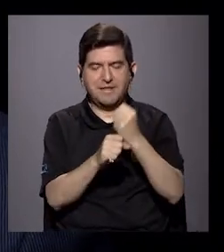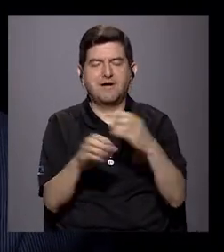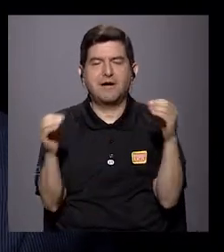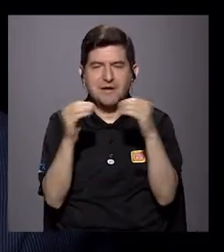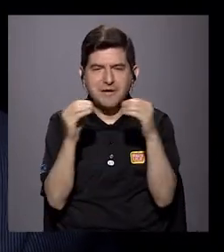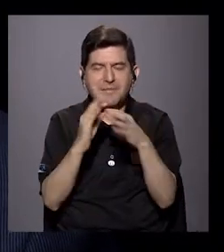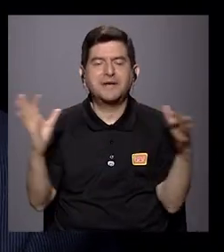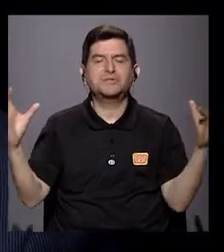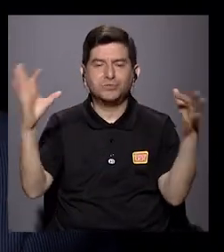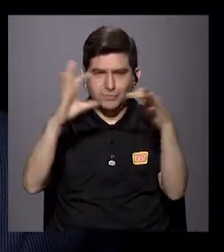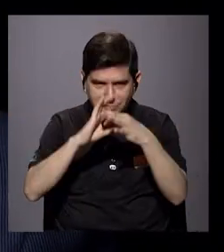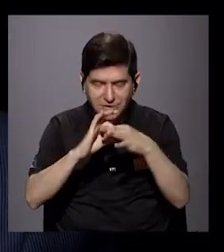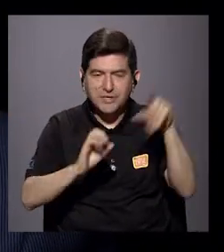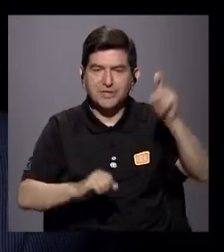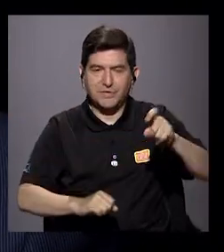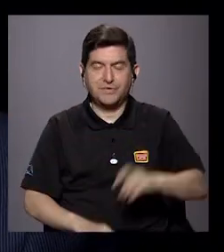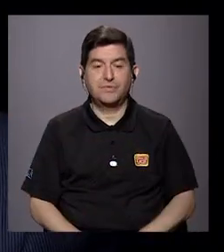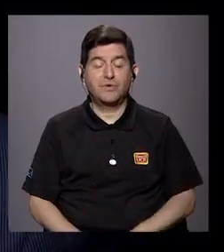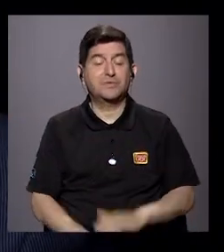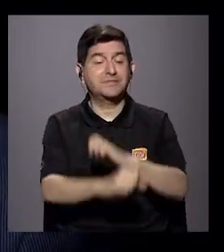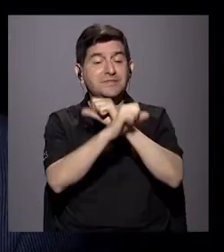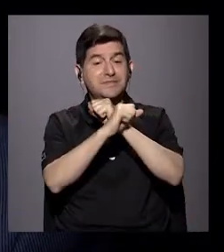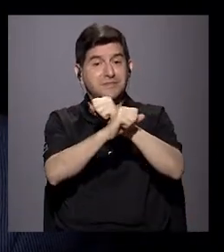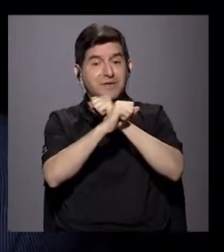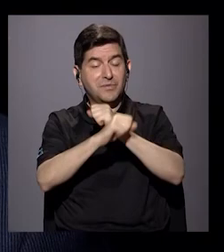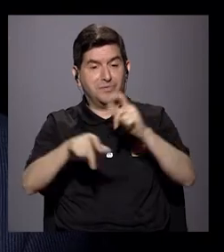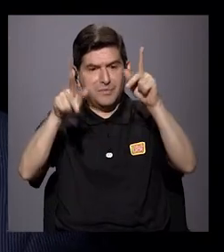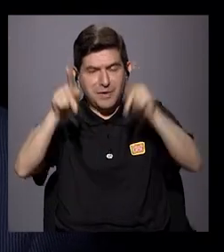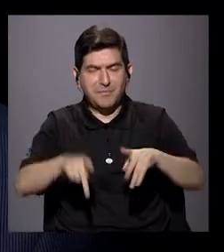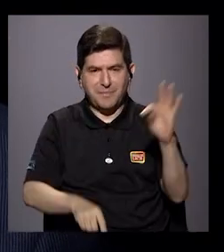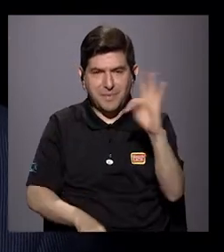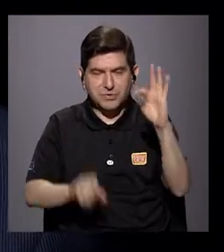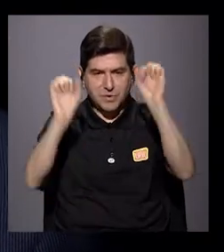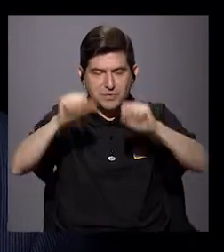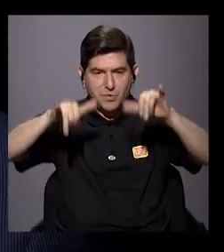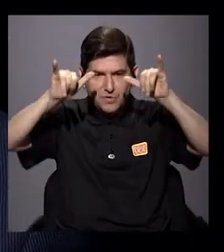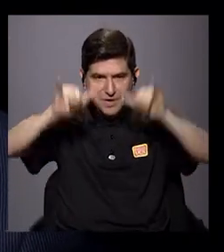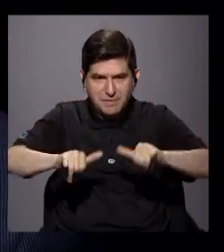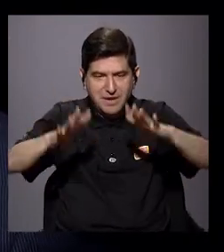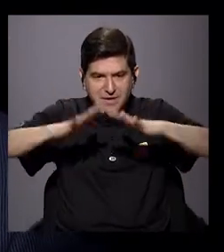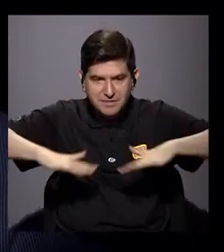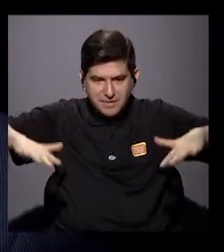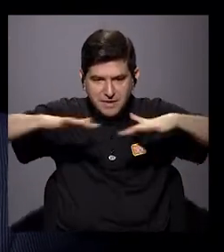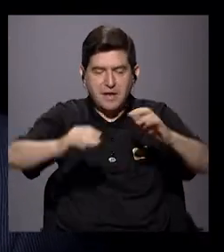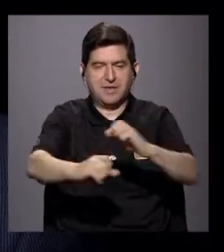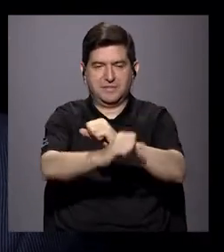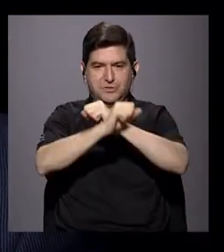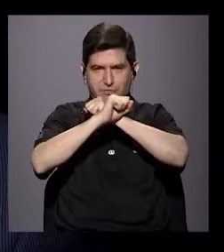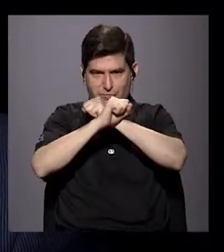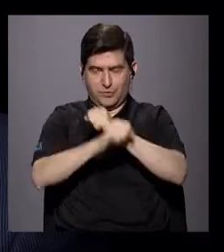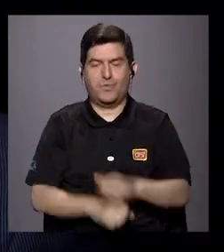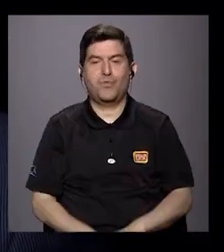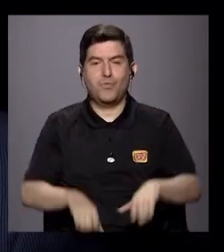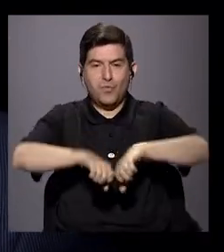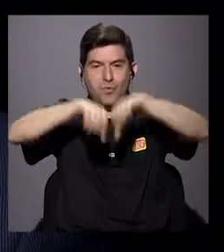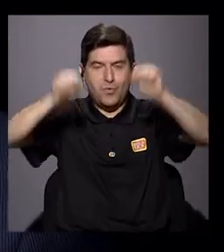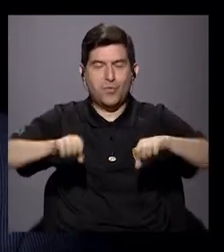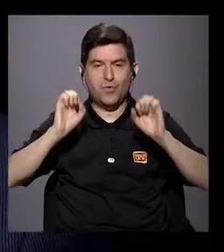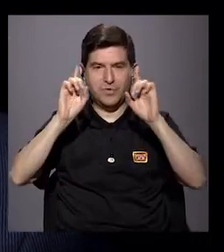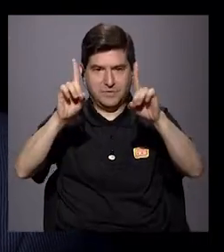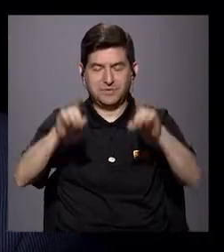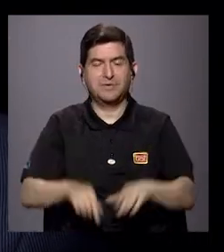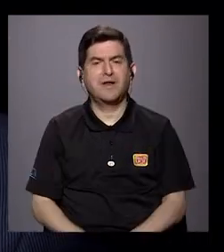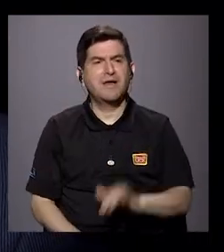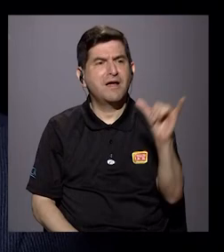muchísimo más articulada en aras de garantizar que estas personas trans se puedan mantener en el espacio seguro, digamos, a nivel del sistema educativo